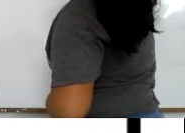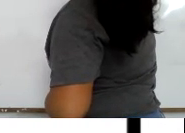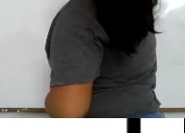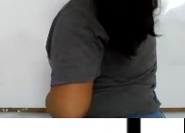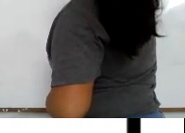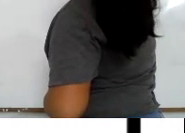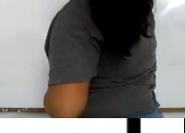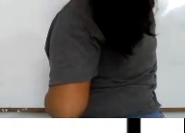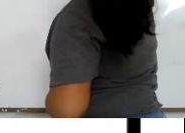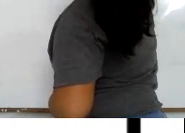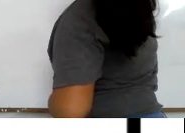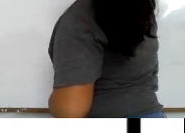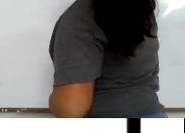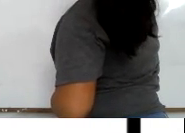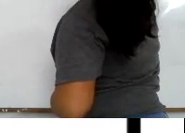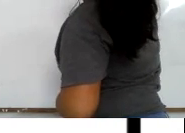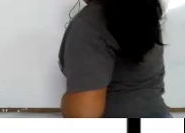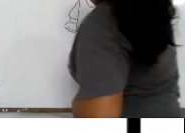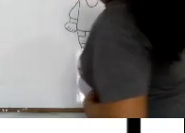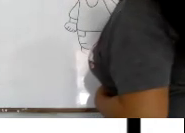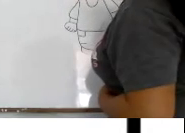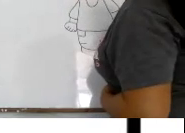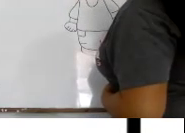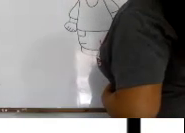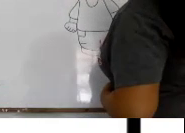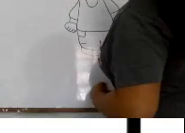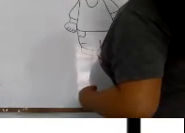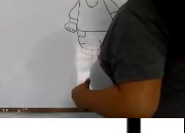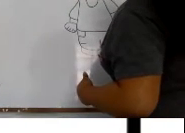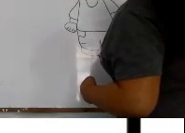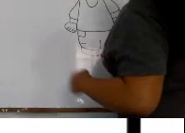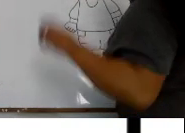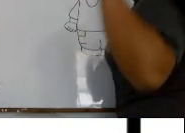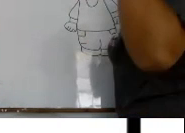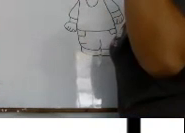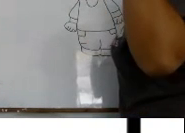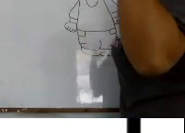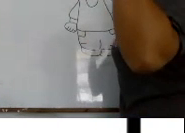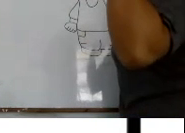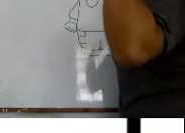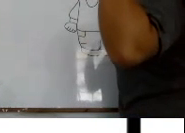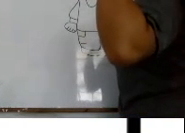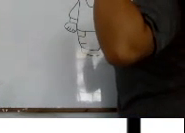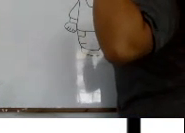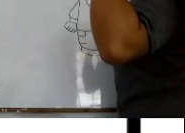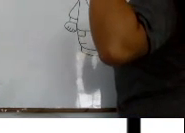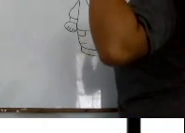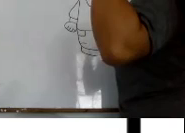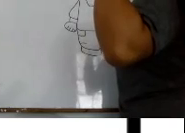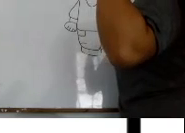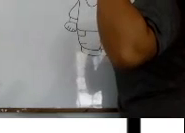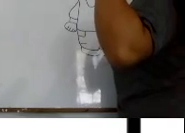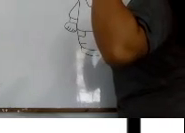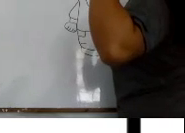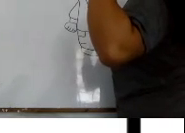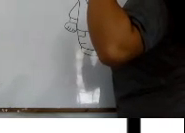Partes Ahorita te escucho Rami Guapo Del cuerpo ¿Cuál es la fecha Del día de hoy Chicos guapos?